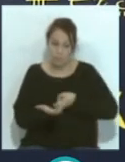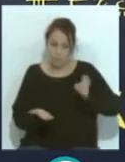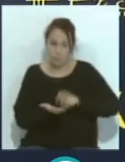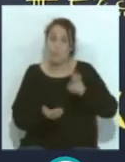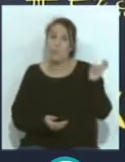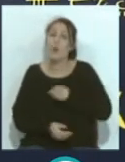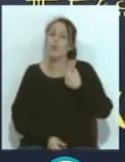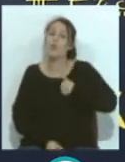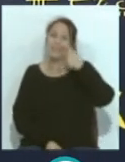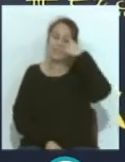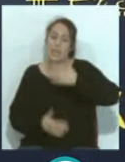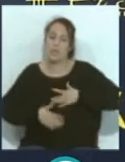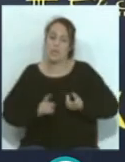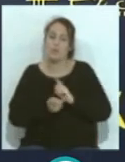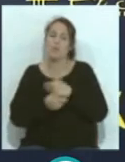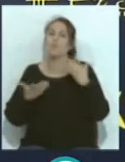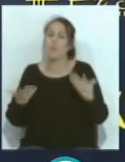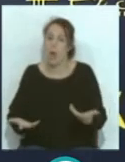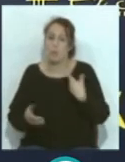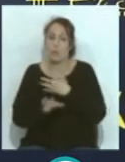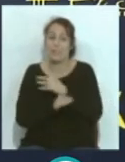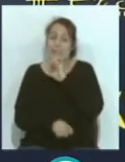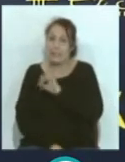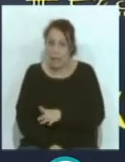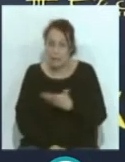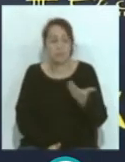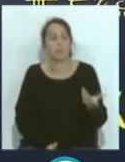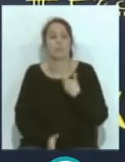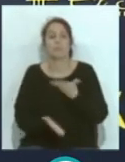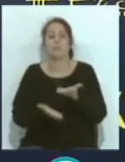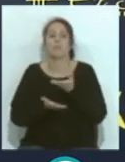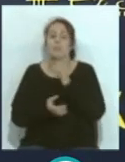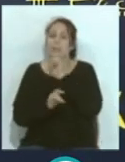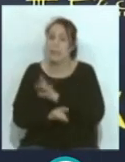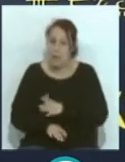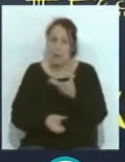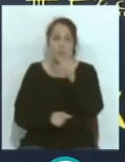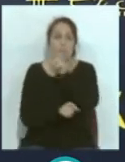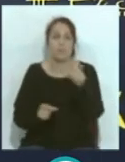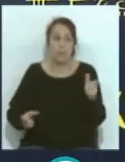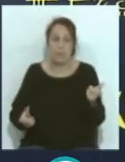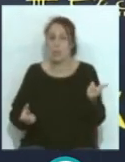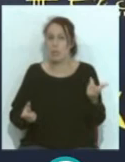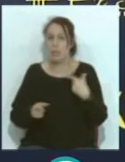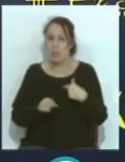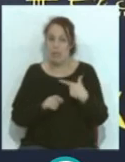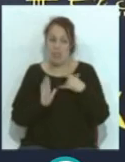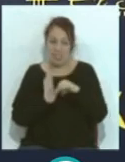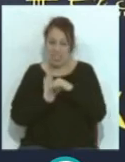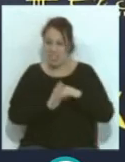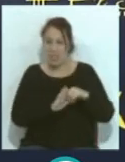y sé qué tipo de vestuario me va a encontrar, qué tipo de jugadores, qué tipo de ayudantes, qué tipo de gente va a estar alrededor mío.